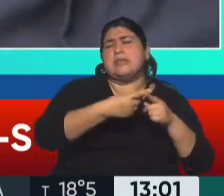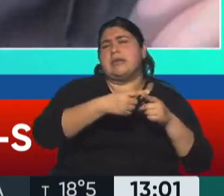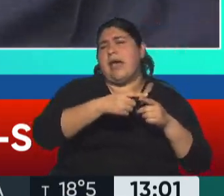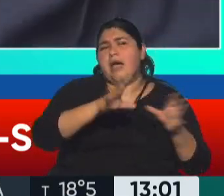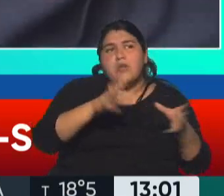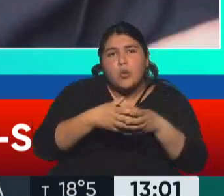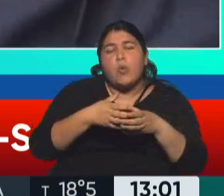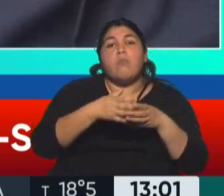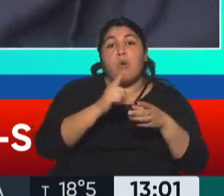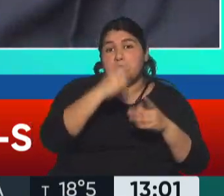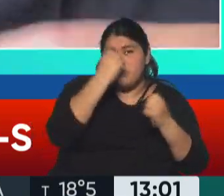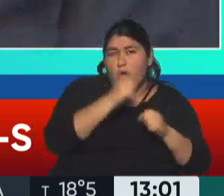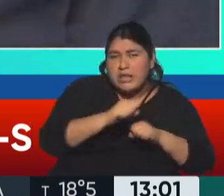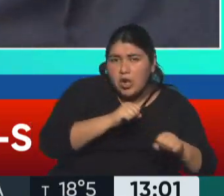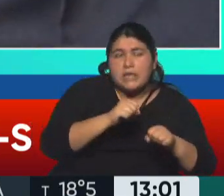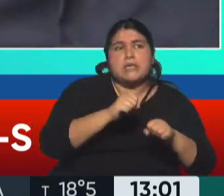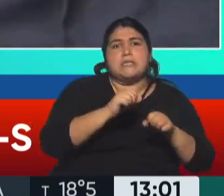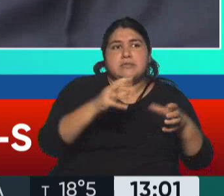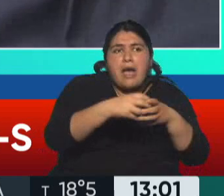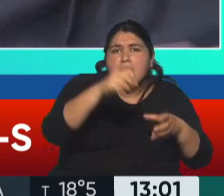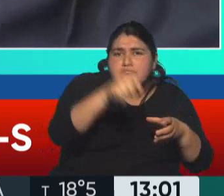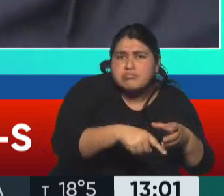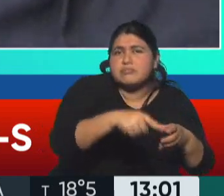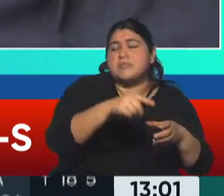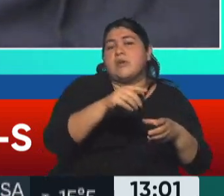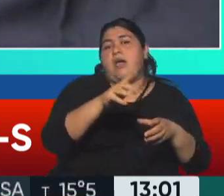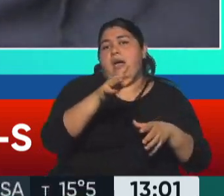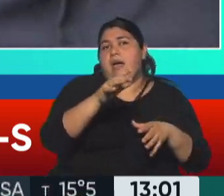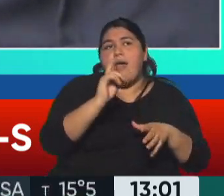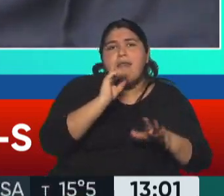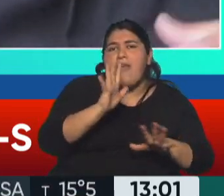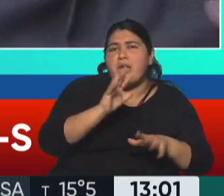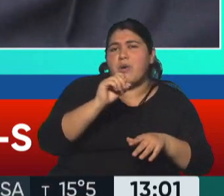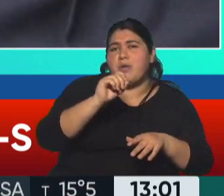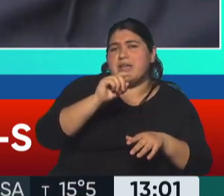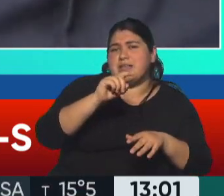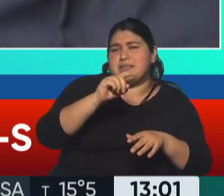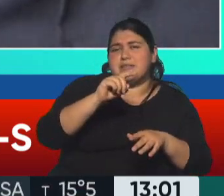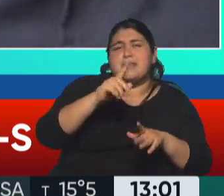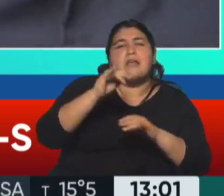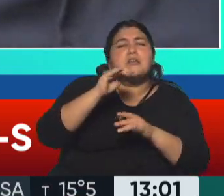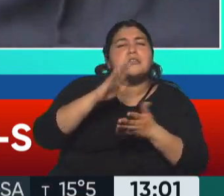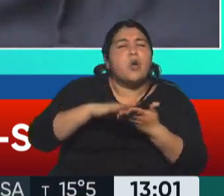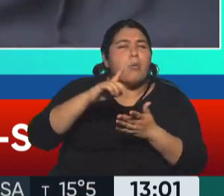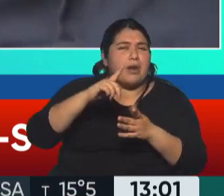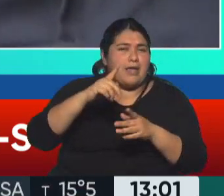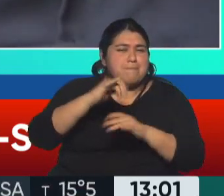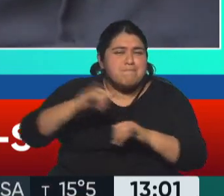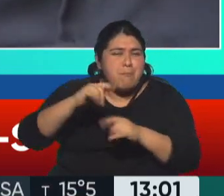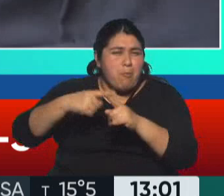terroristas, pero más domésticos internacionales que tienen nada que ver con el, con las campañas jihadistas.